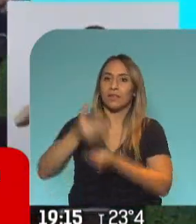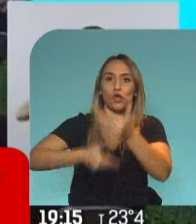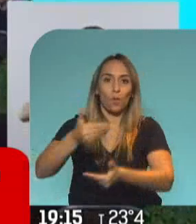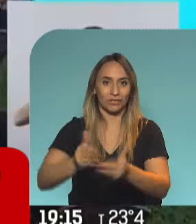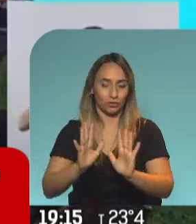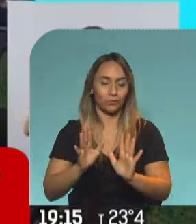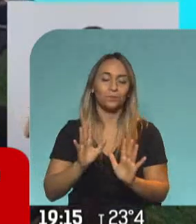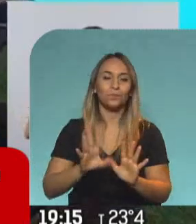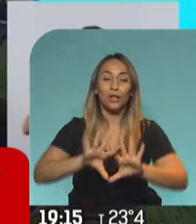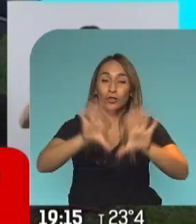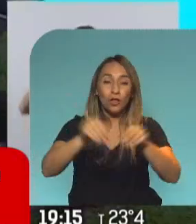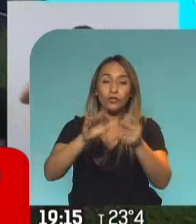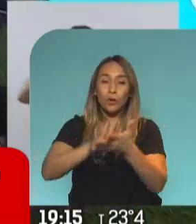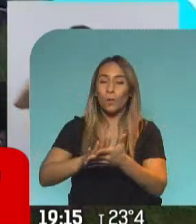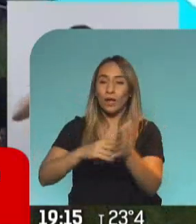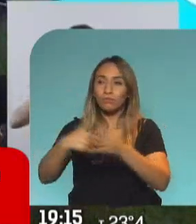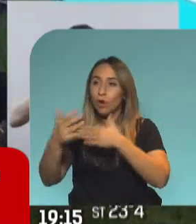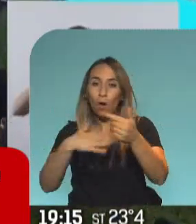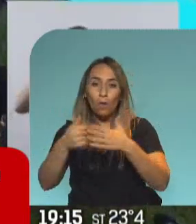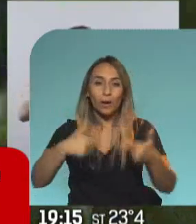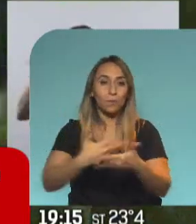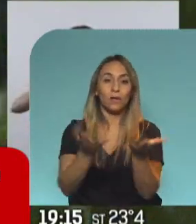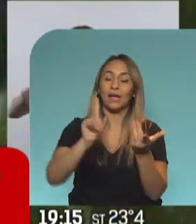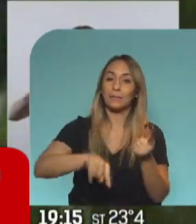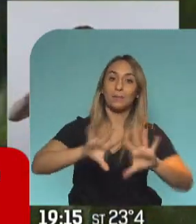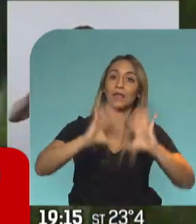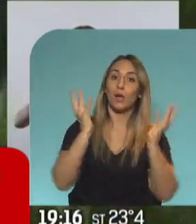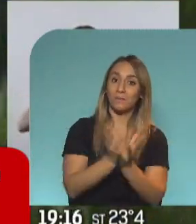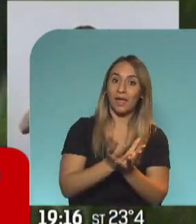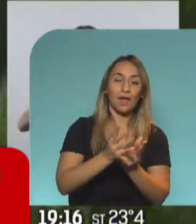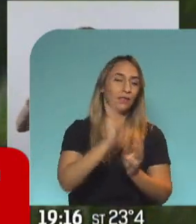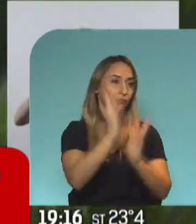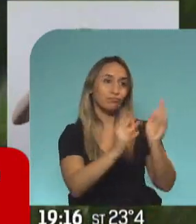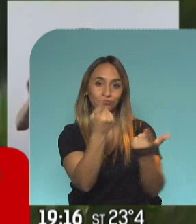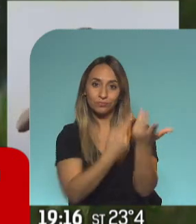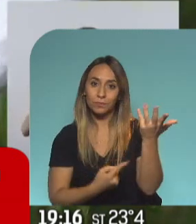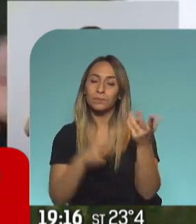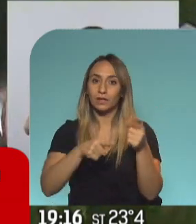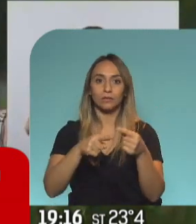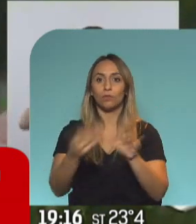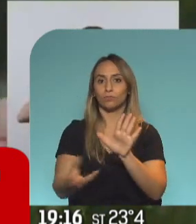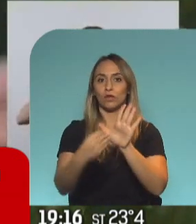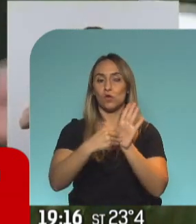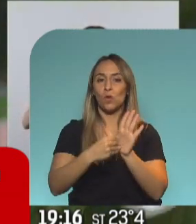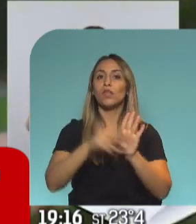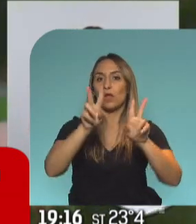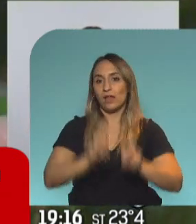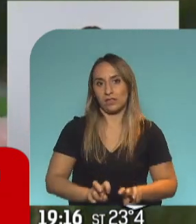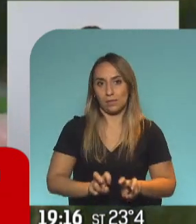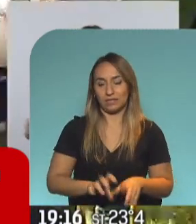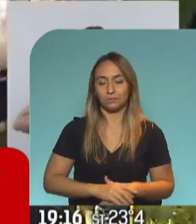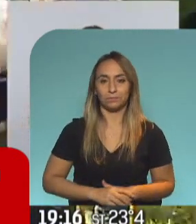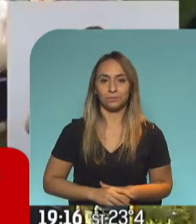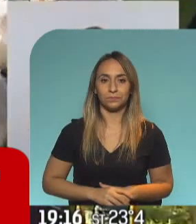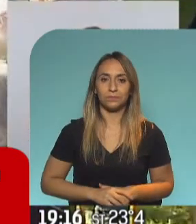Todo lo que tenga que ver con obra pública y además medio ambiente, también es eje de esta convocatoria del Consejo Económico Social, que ya te digo,